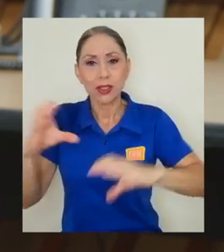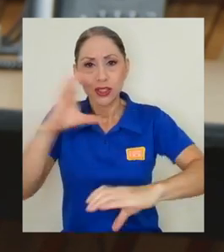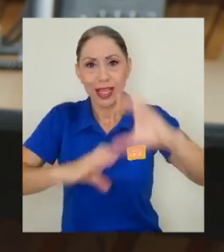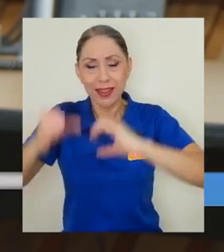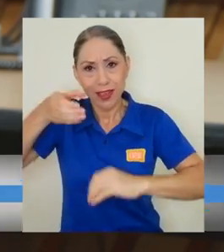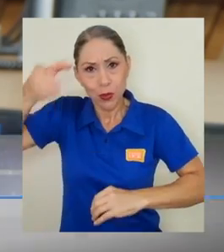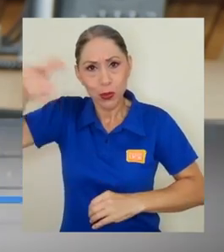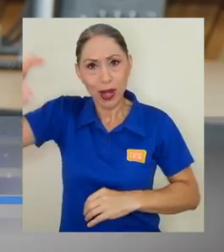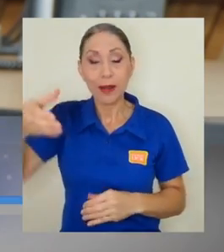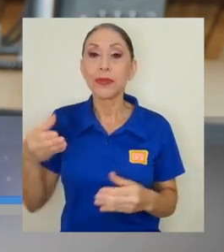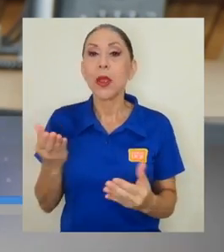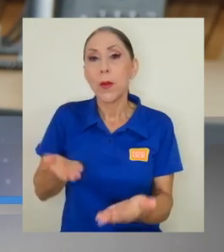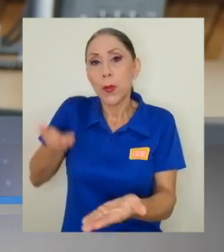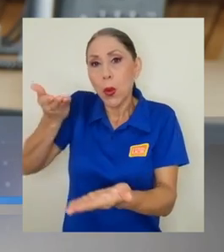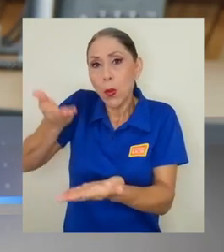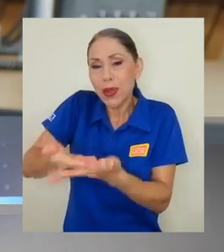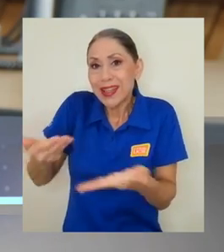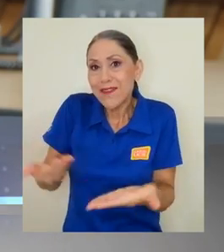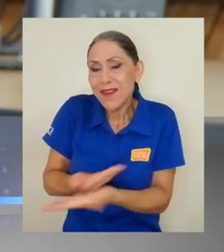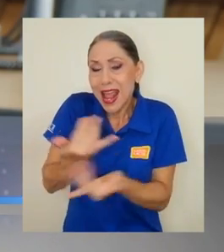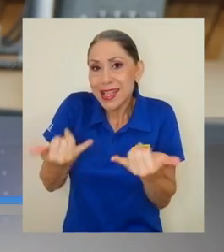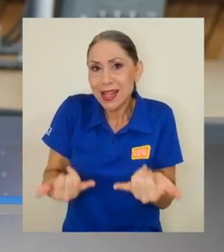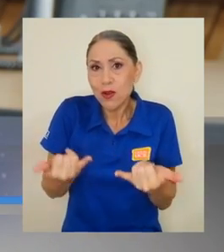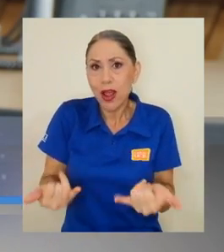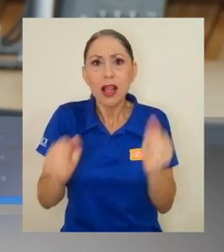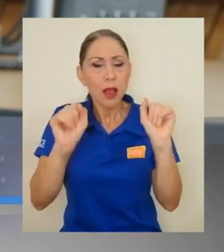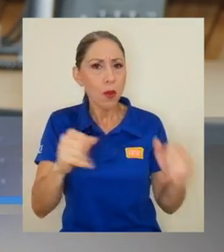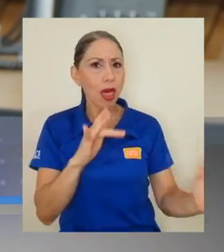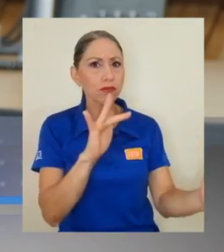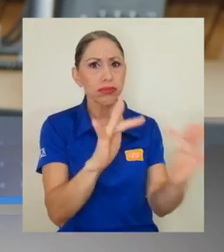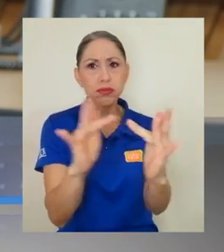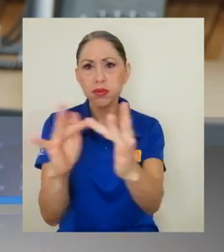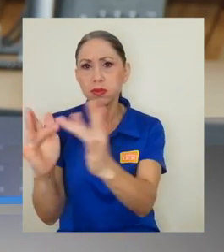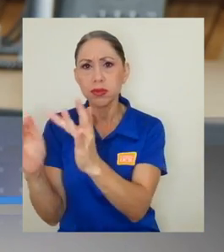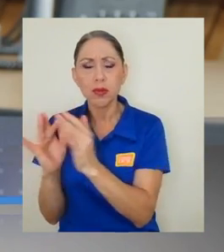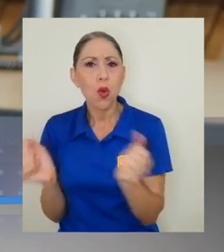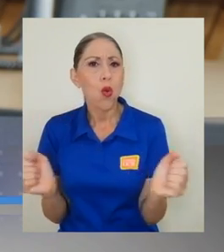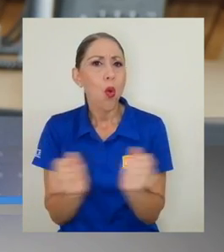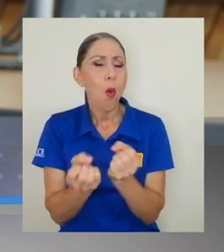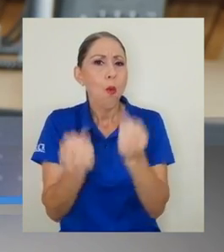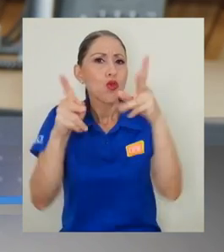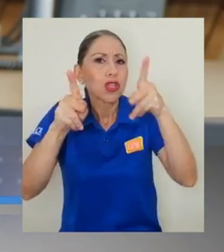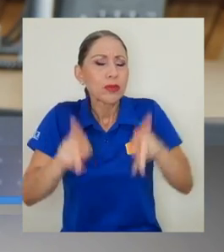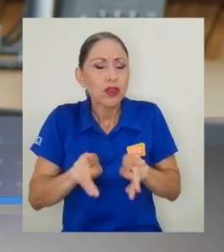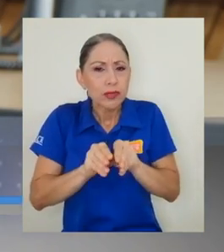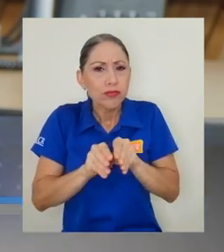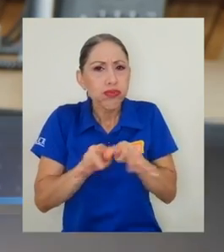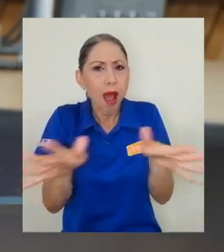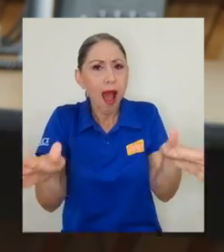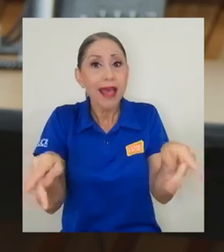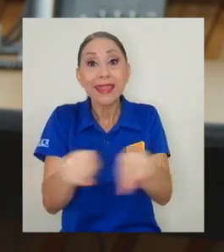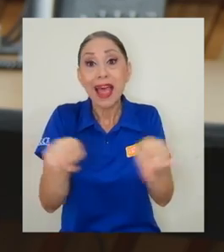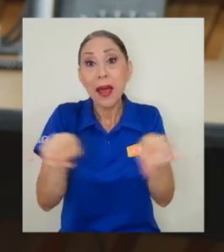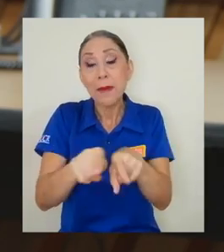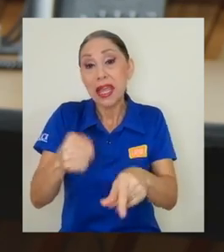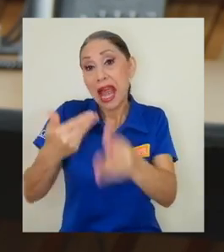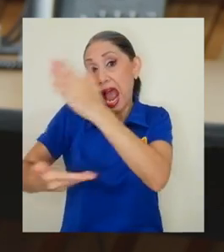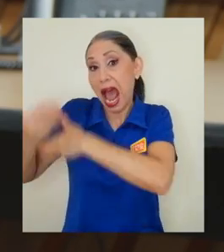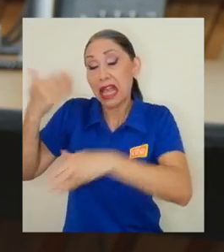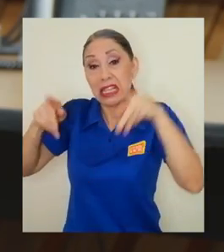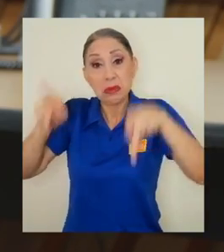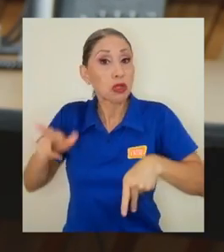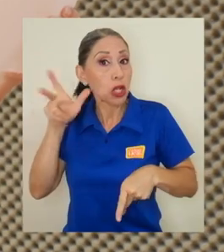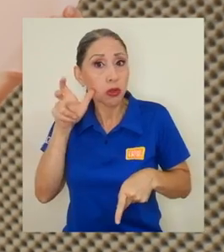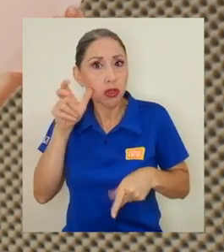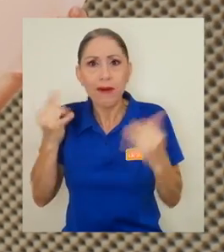propuesta fresca, innovadora, que puedan conectar con públicos muy amplios, que puedan tener otros públicos que tal vez antes no nos